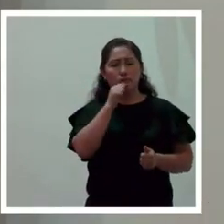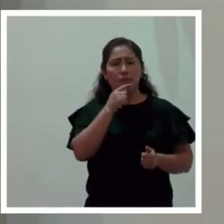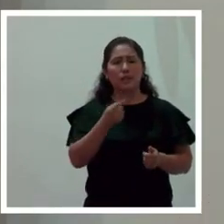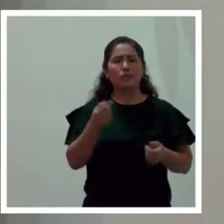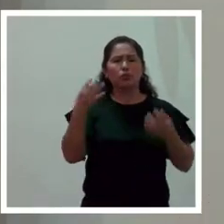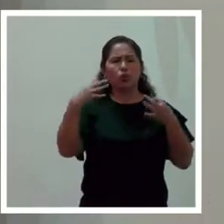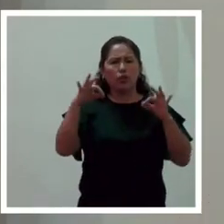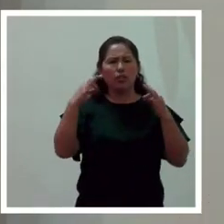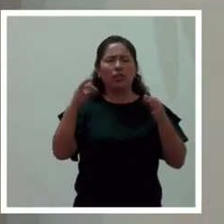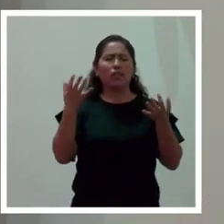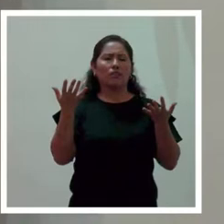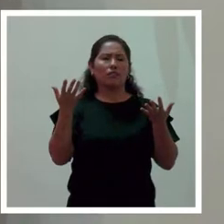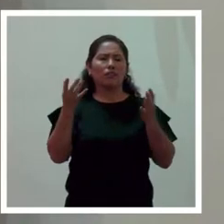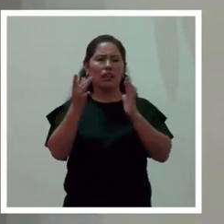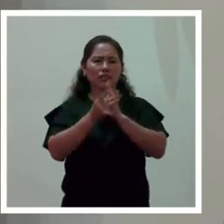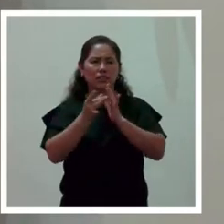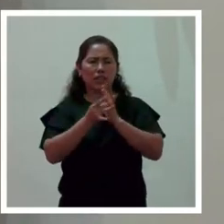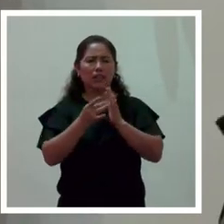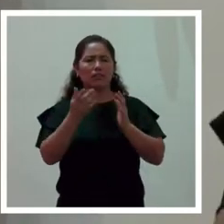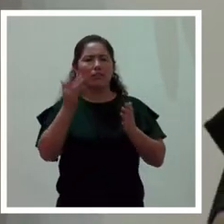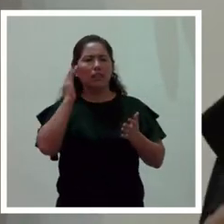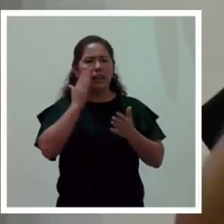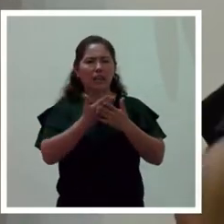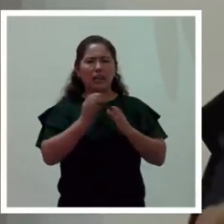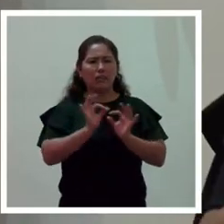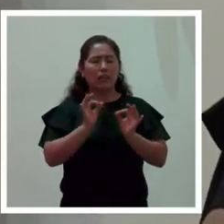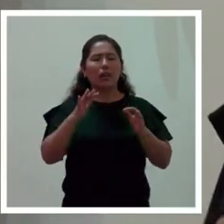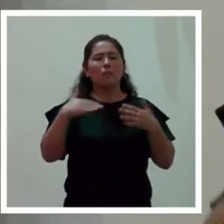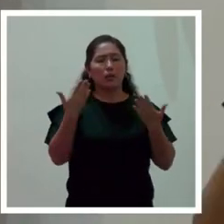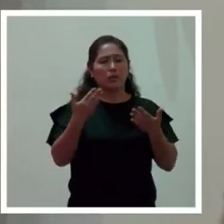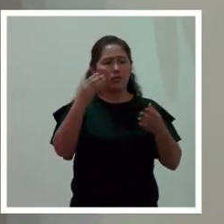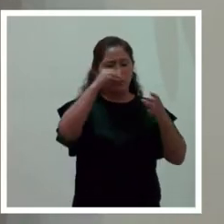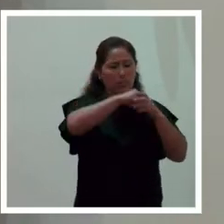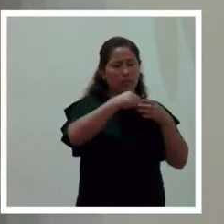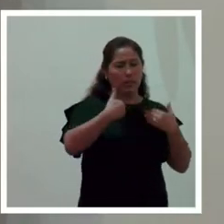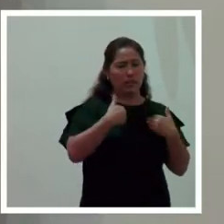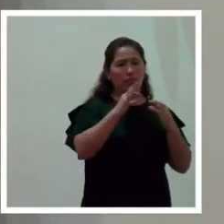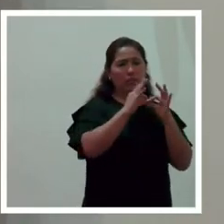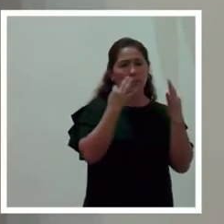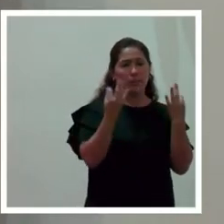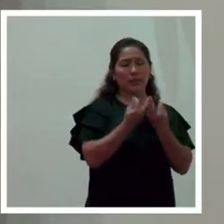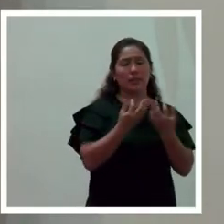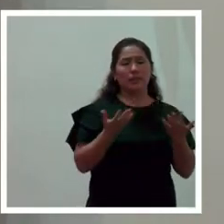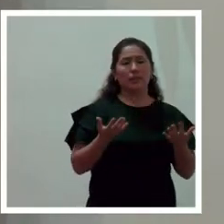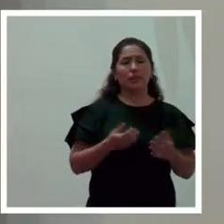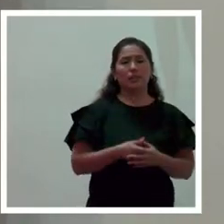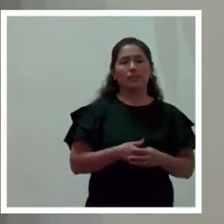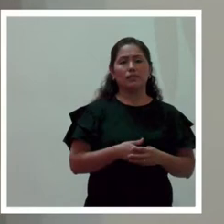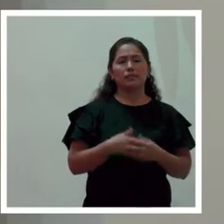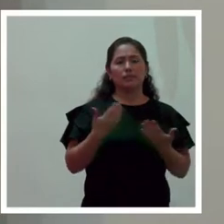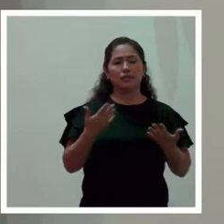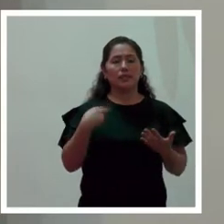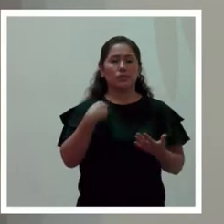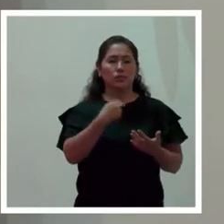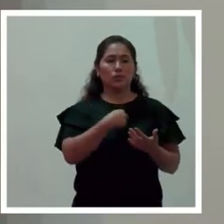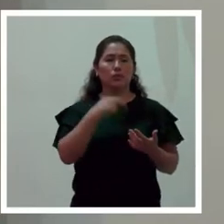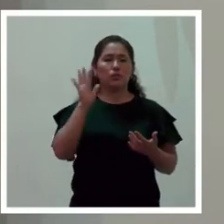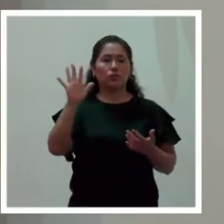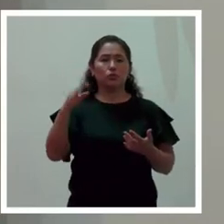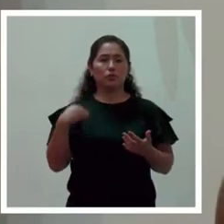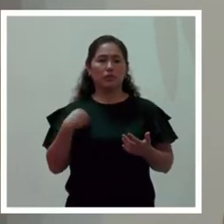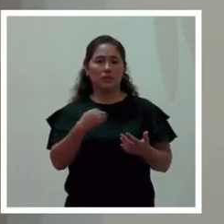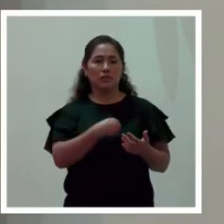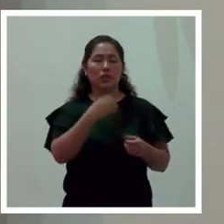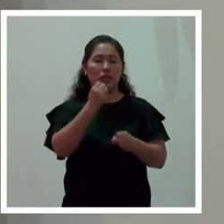solteros, casados, con hijos o sin hijos, hay una familia. Y esto es lo que el Ministerio de Trabajo y Chonafil